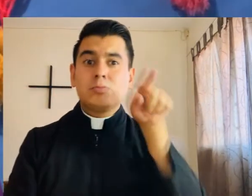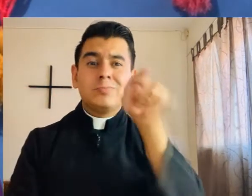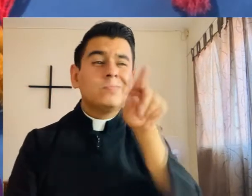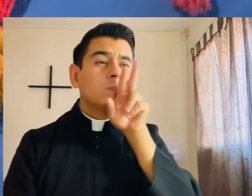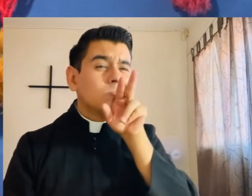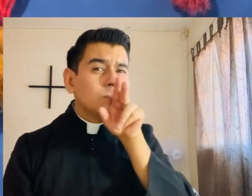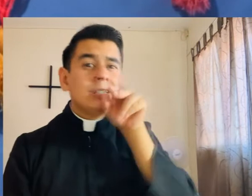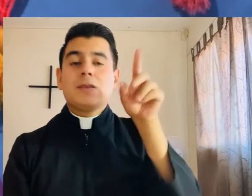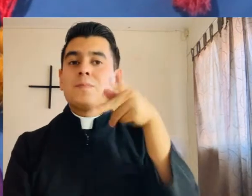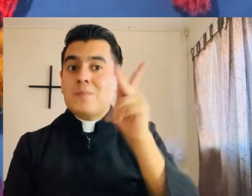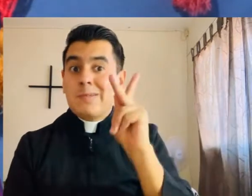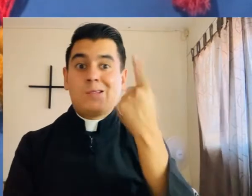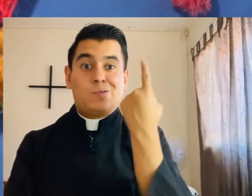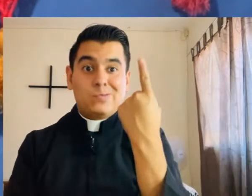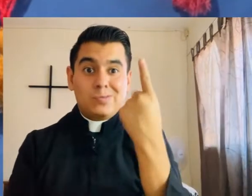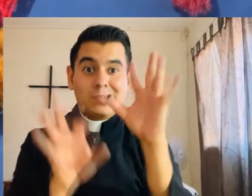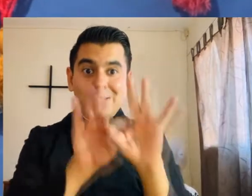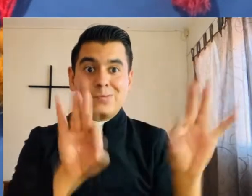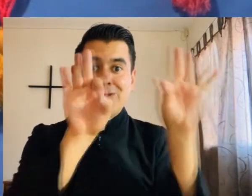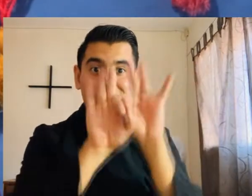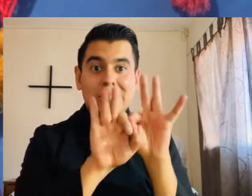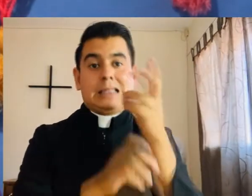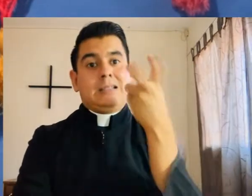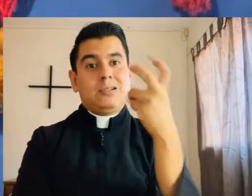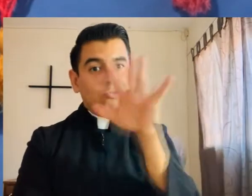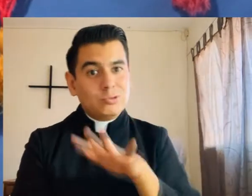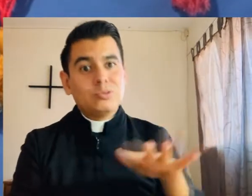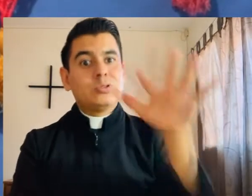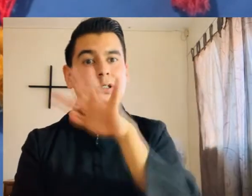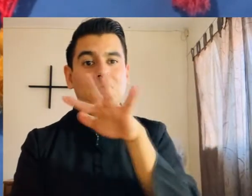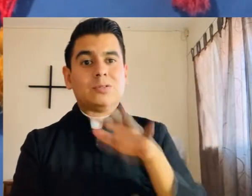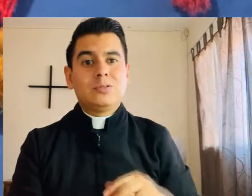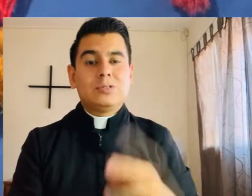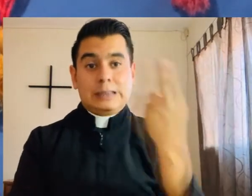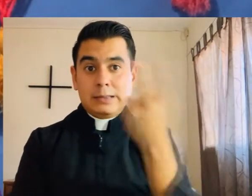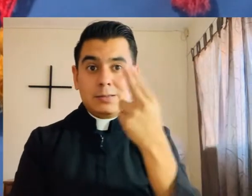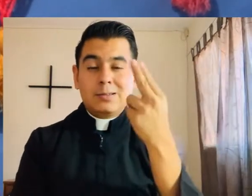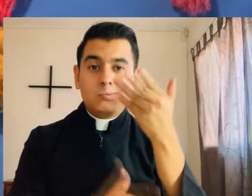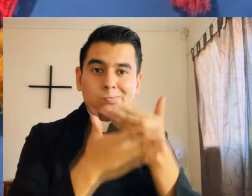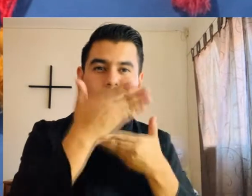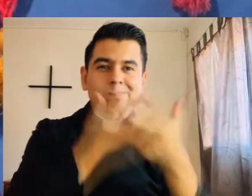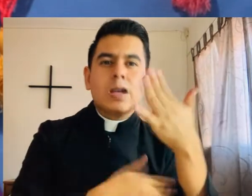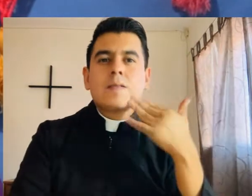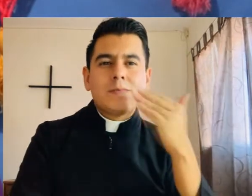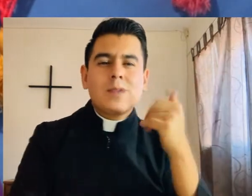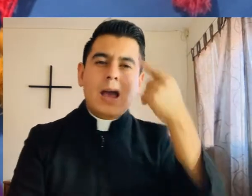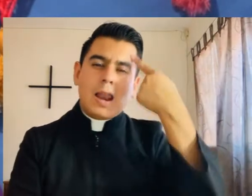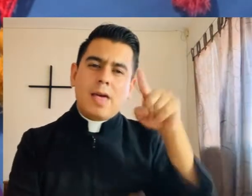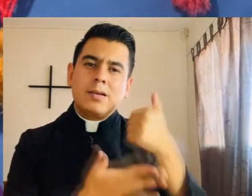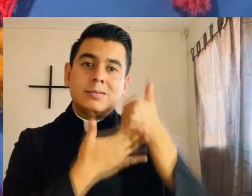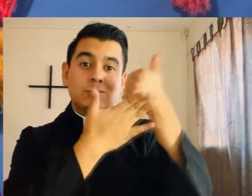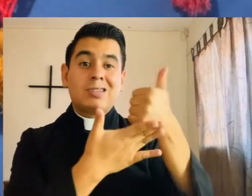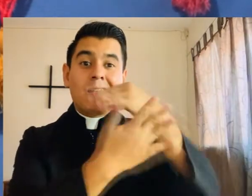que les dijo, te inquietas por muchas cosas, pero solo una cosa es necesaria. Así nosotros, en la falsa